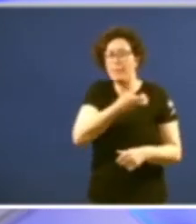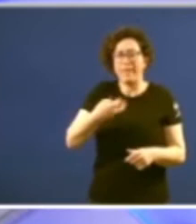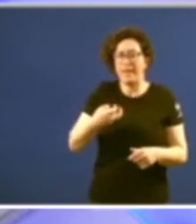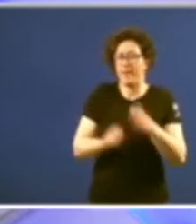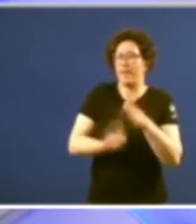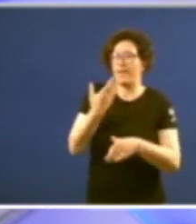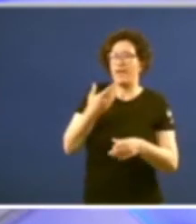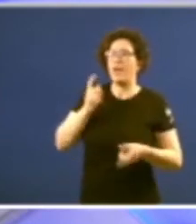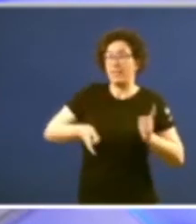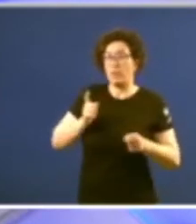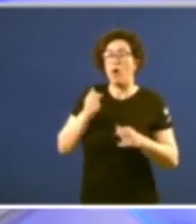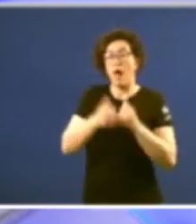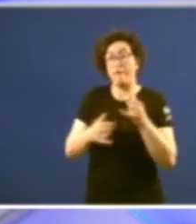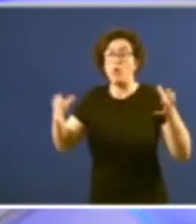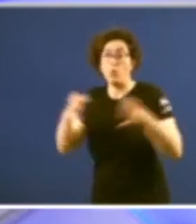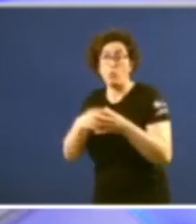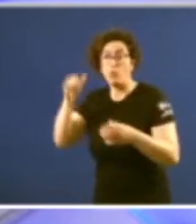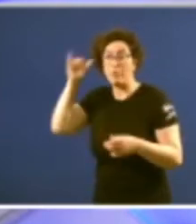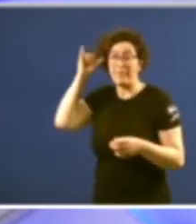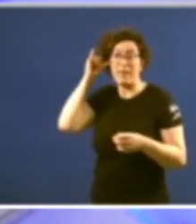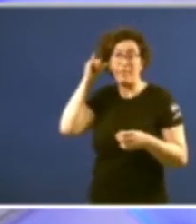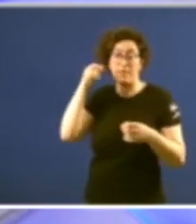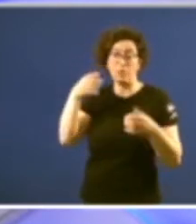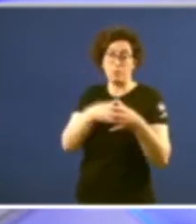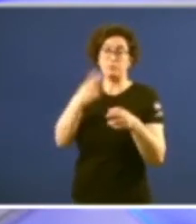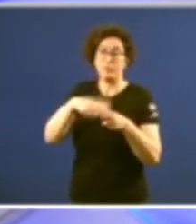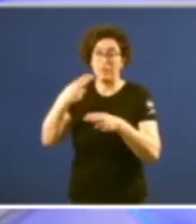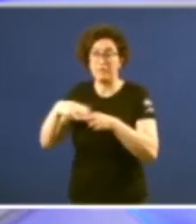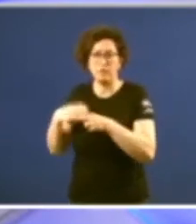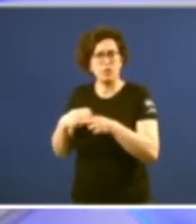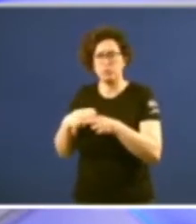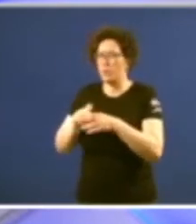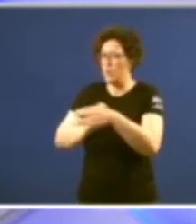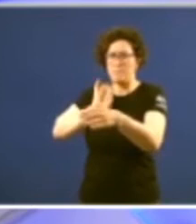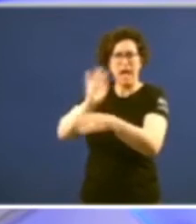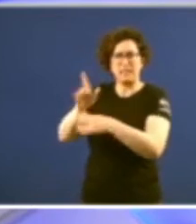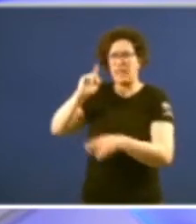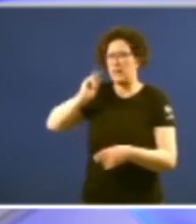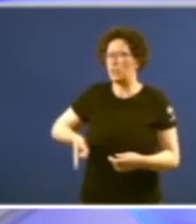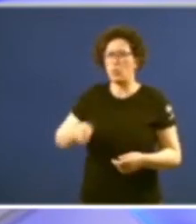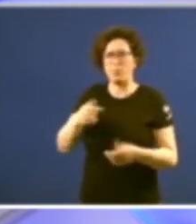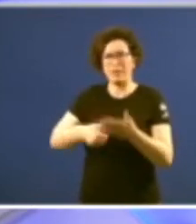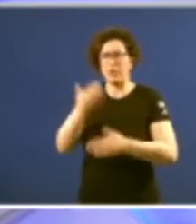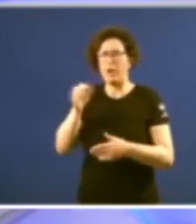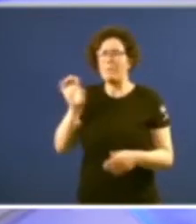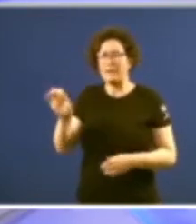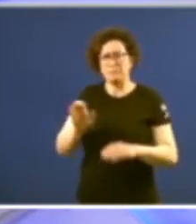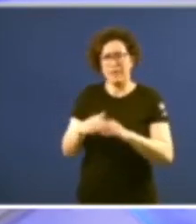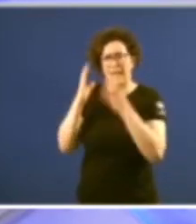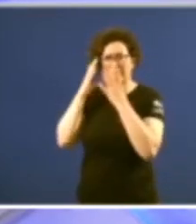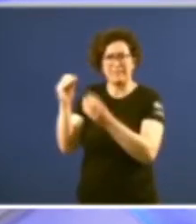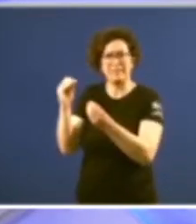sabe toda a esquerda a escribir o director del país para que entenderan